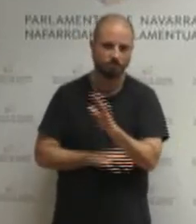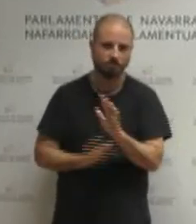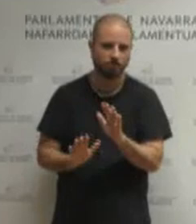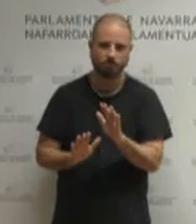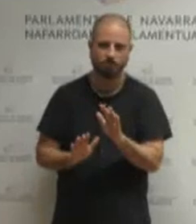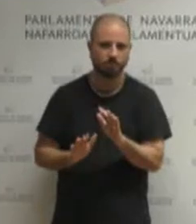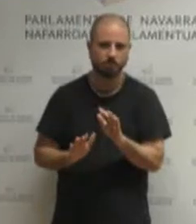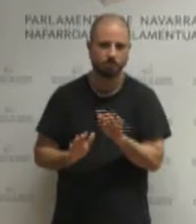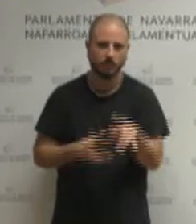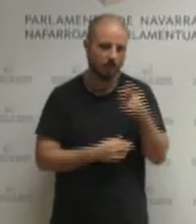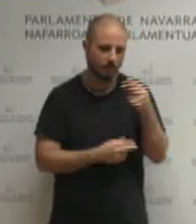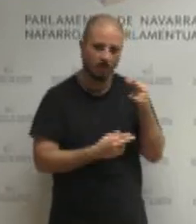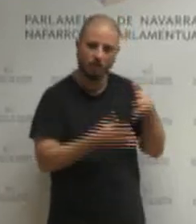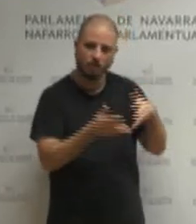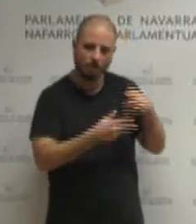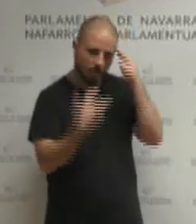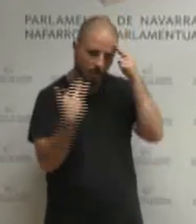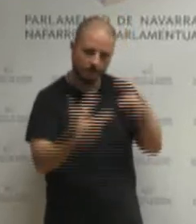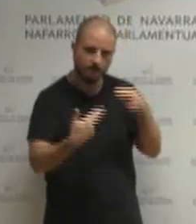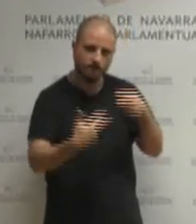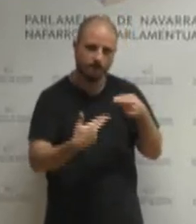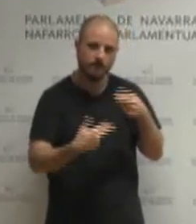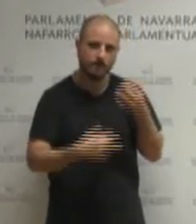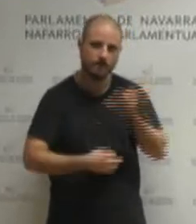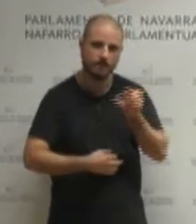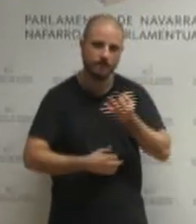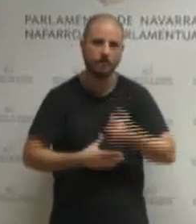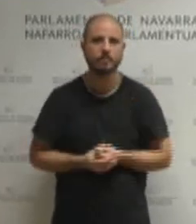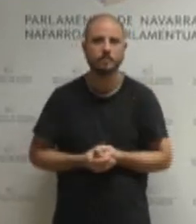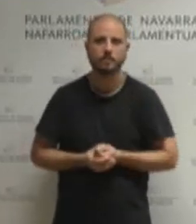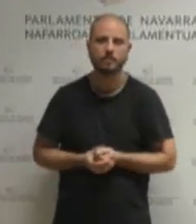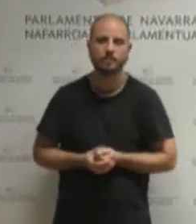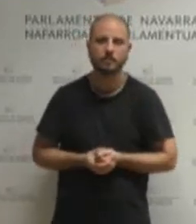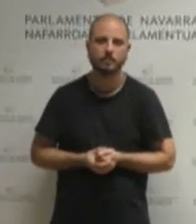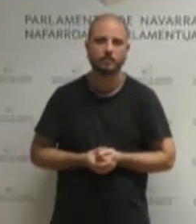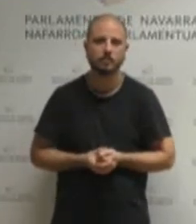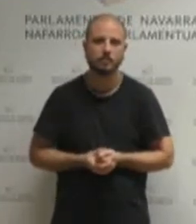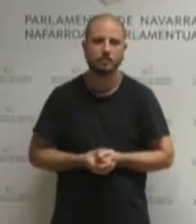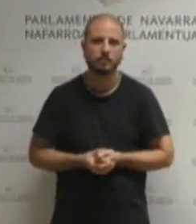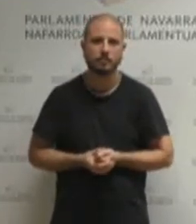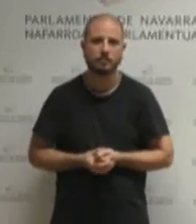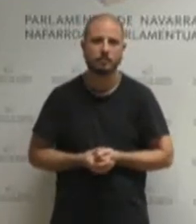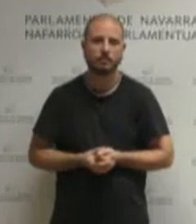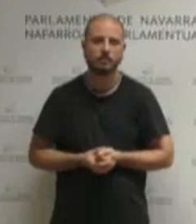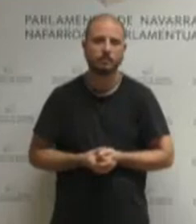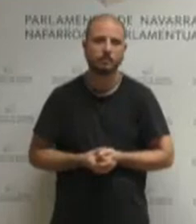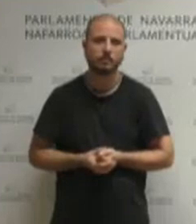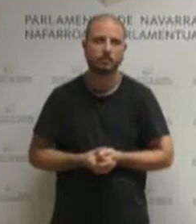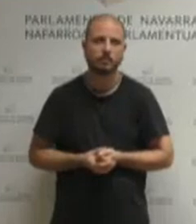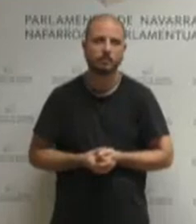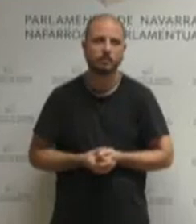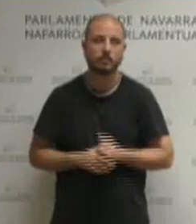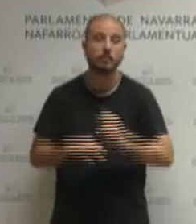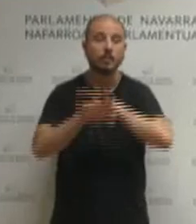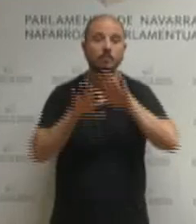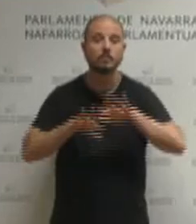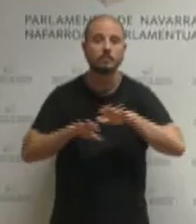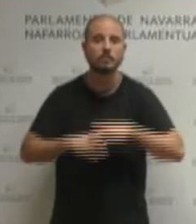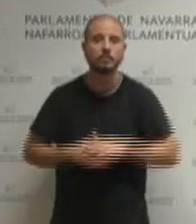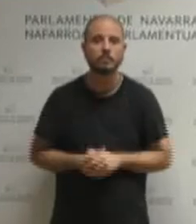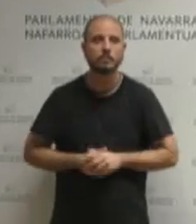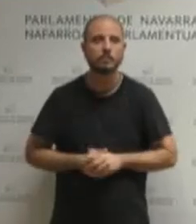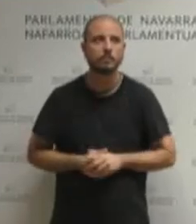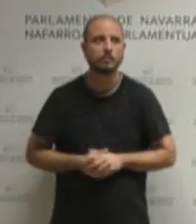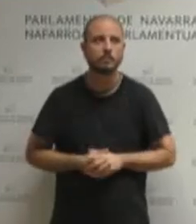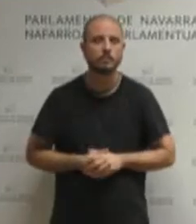honetan ere eta nik asken itza agerian geratzen ari da ez da baida